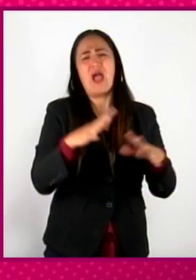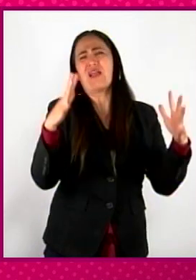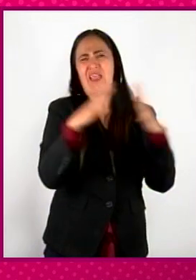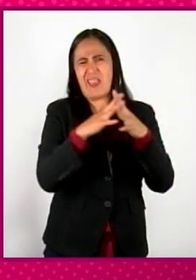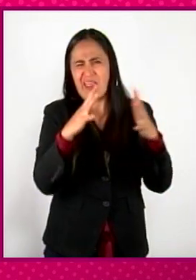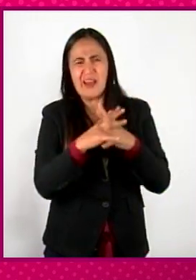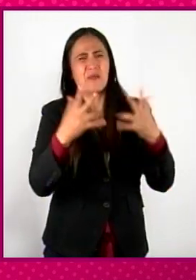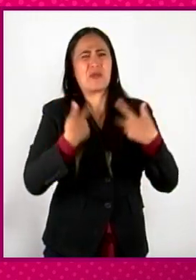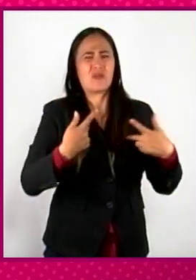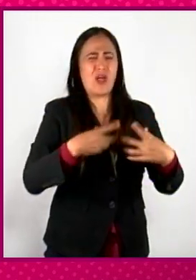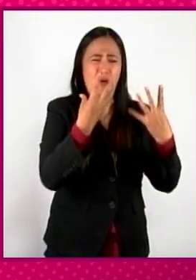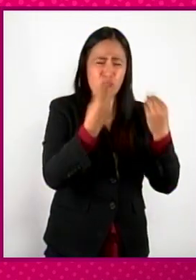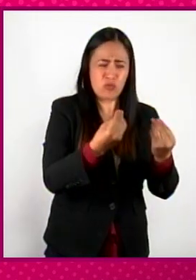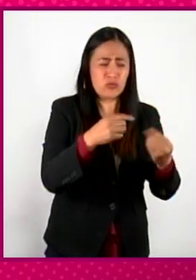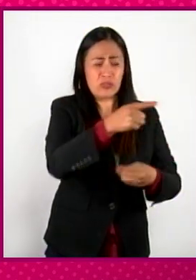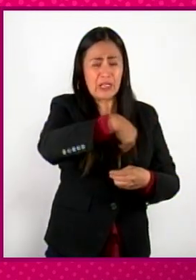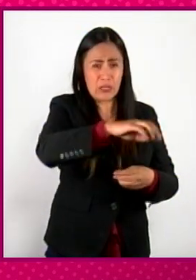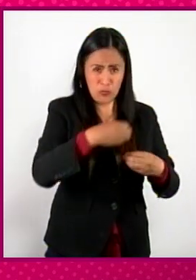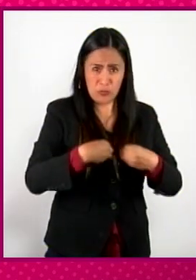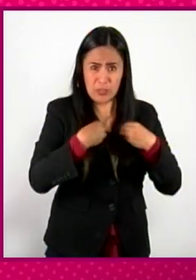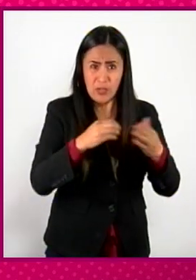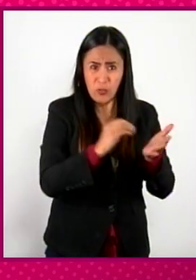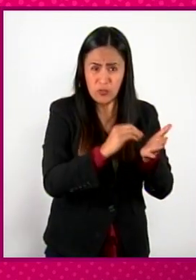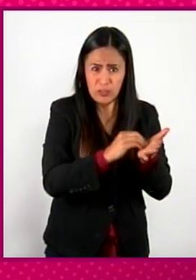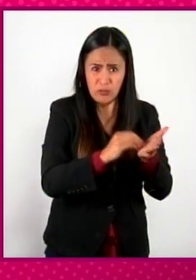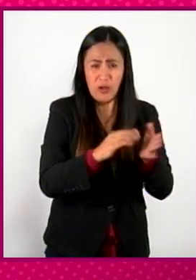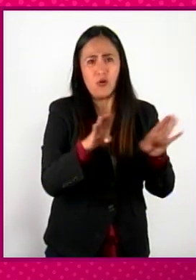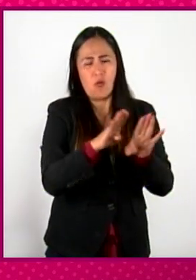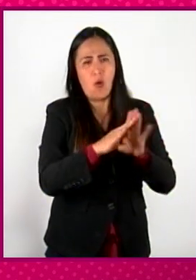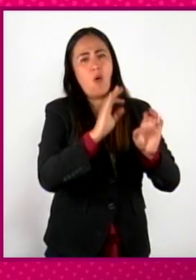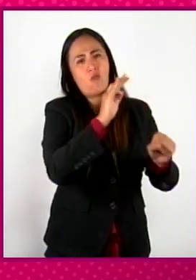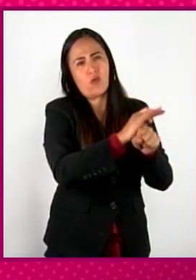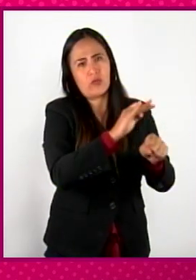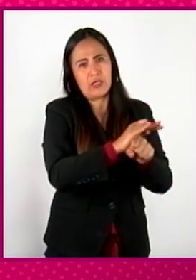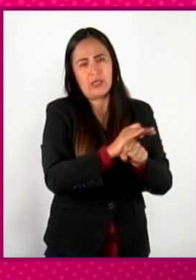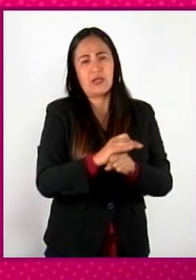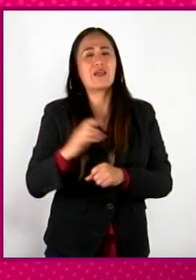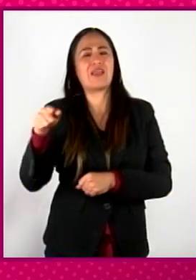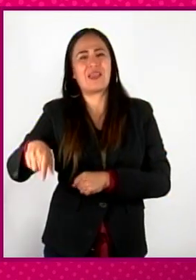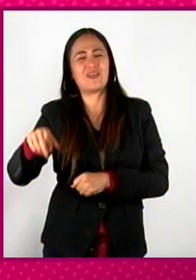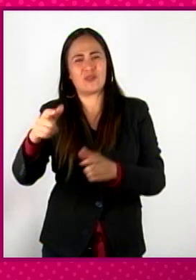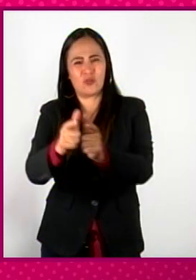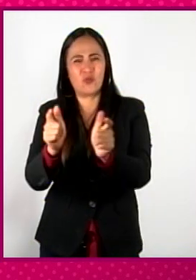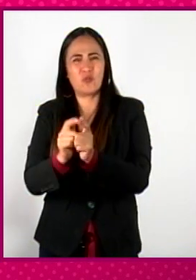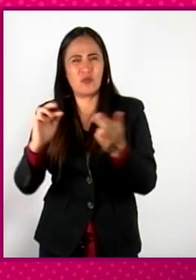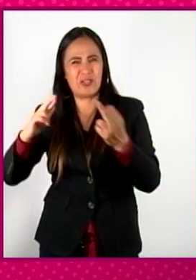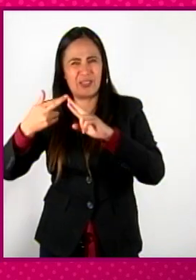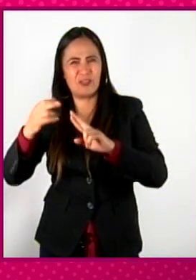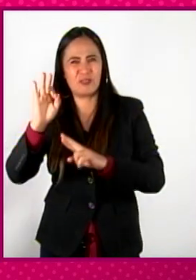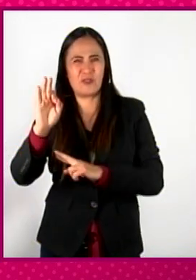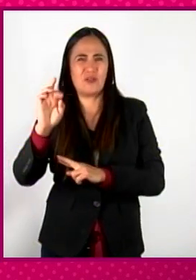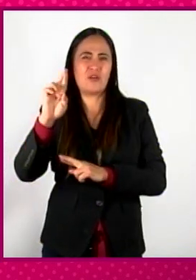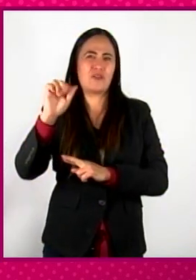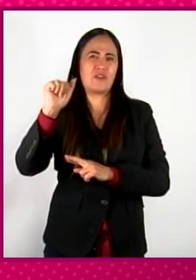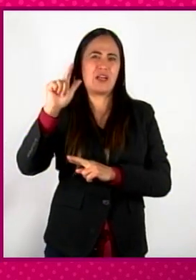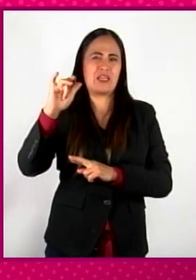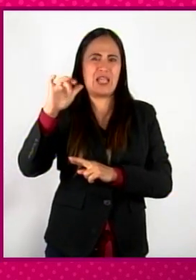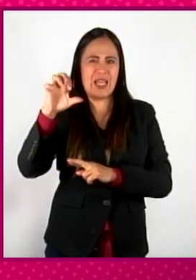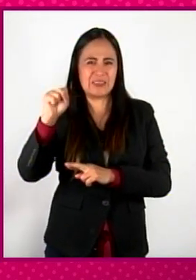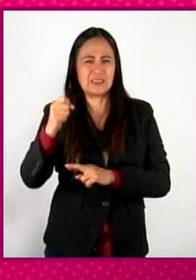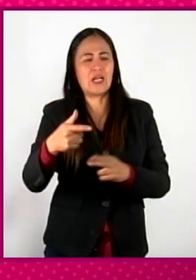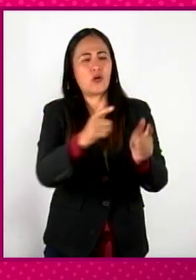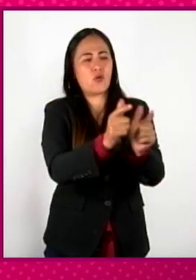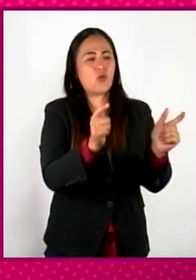estuvieran protegidos. Los frailes se acercaron a los niños, a los niños nobles, a los pipiltin, para